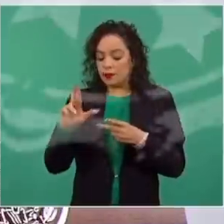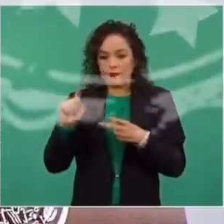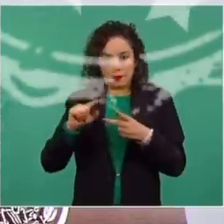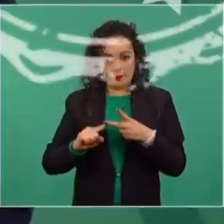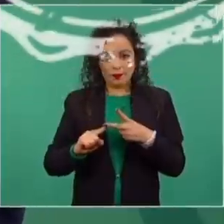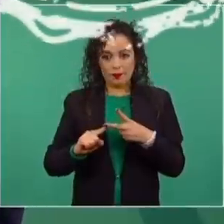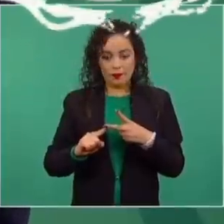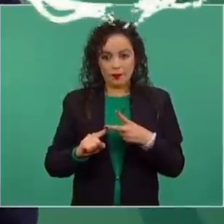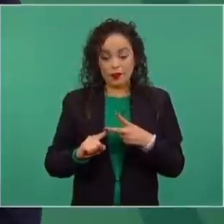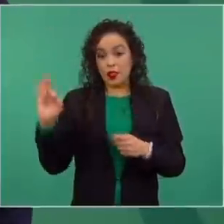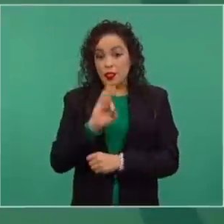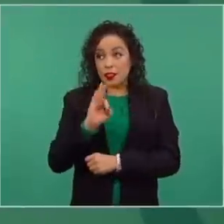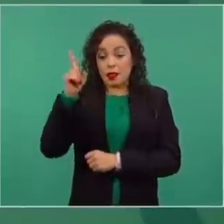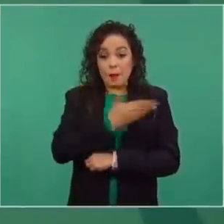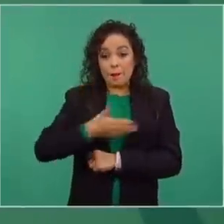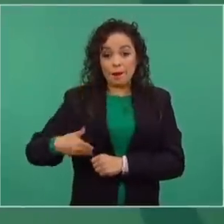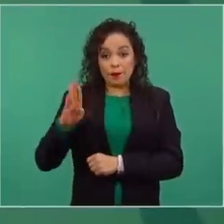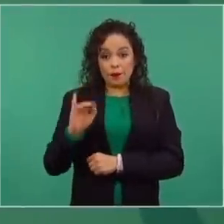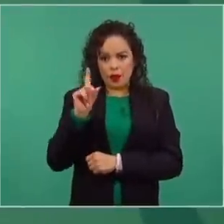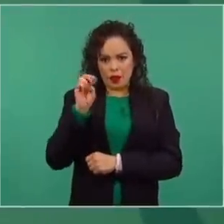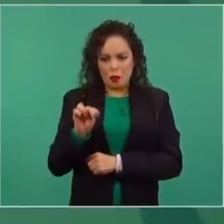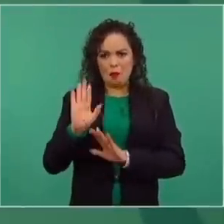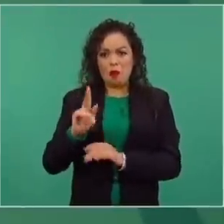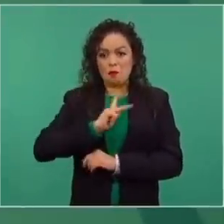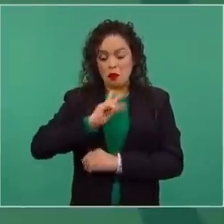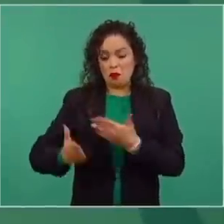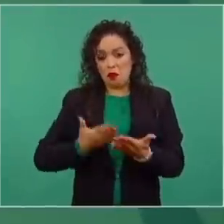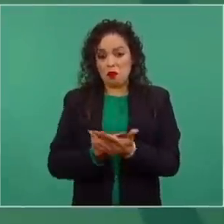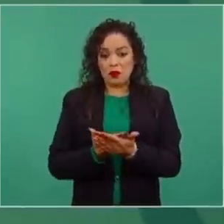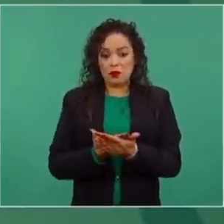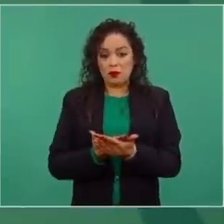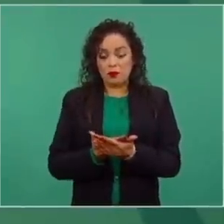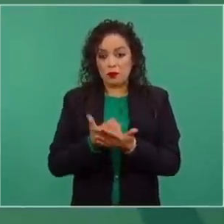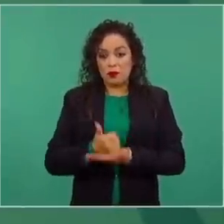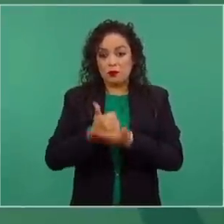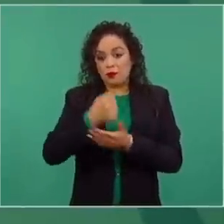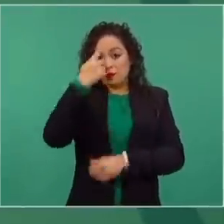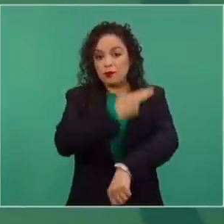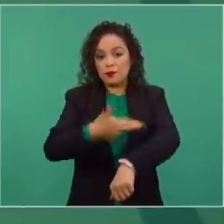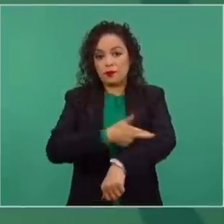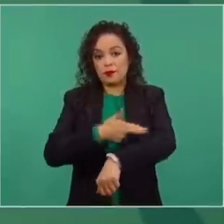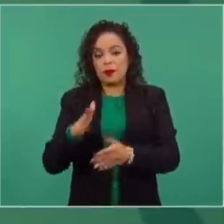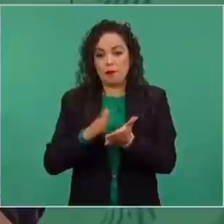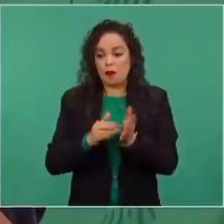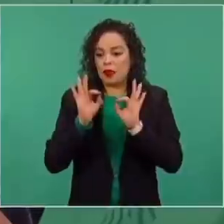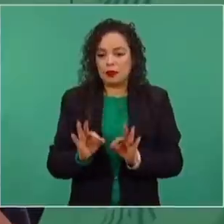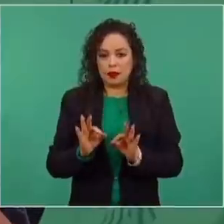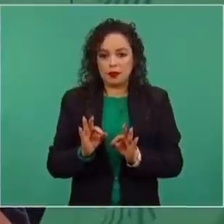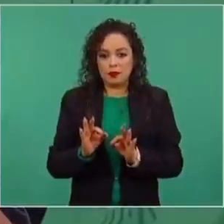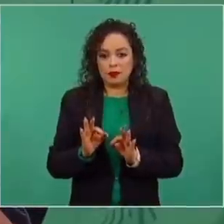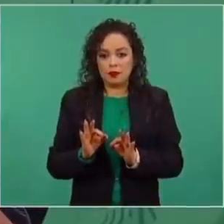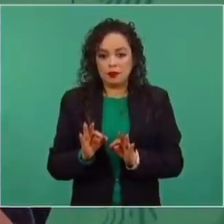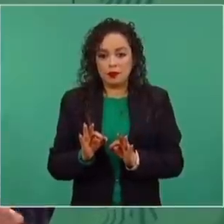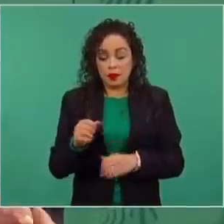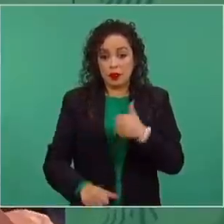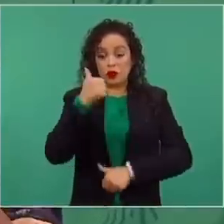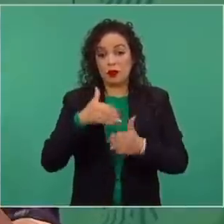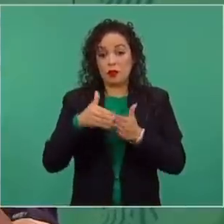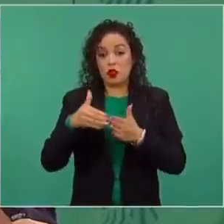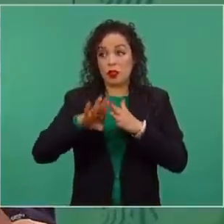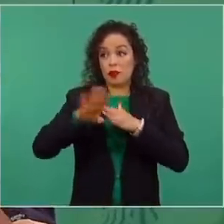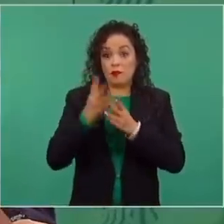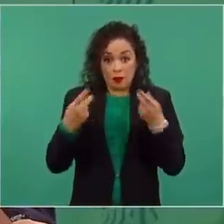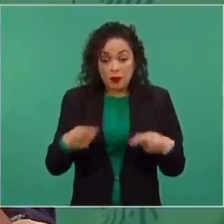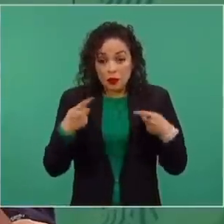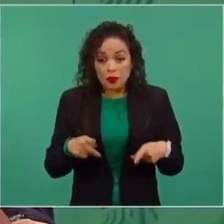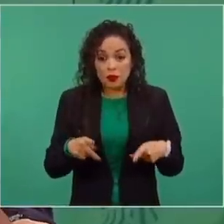Si el presidente Valle presenta la iniciativa para la regularización de los 11 millones de migrantes,